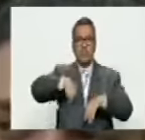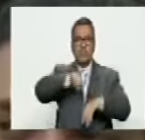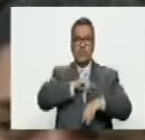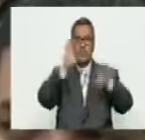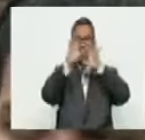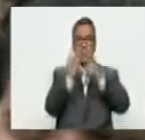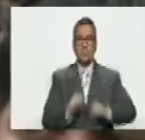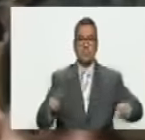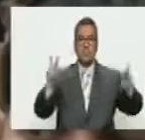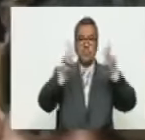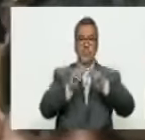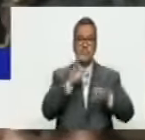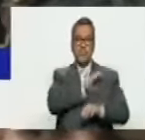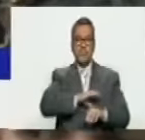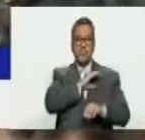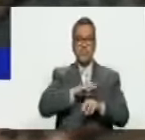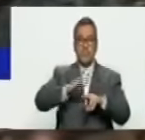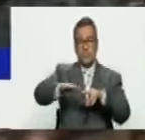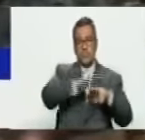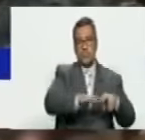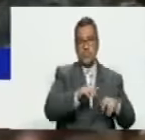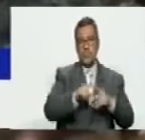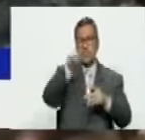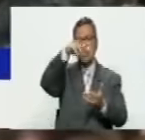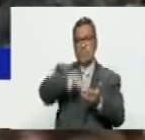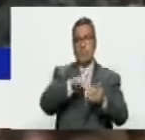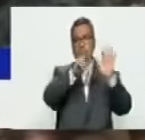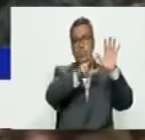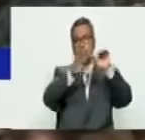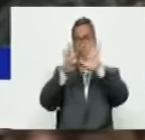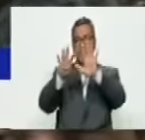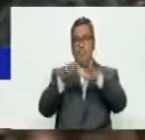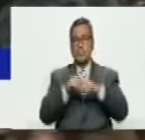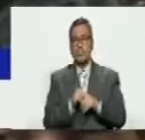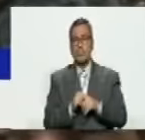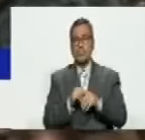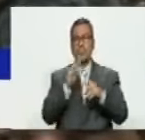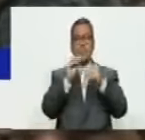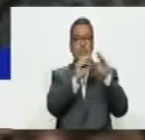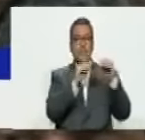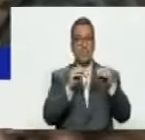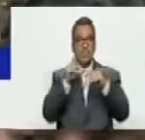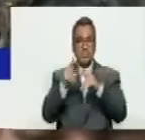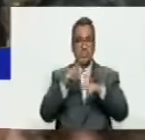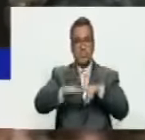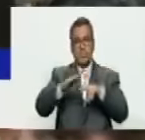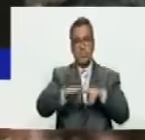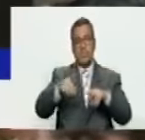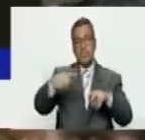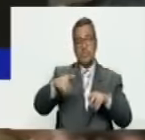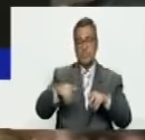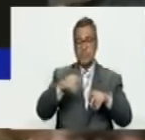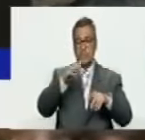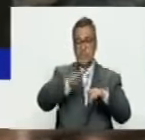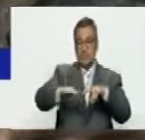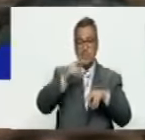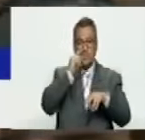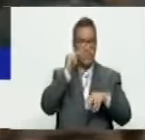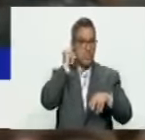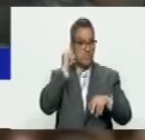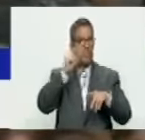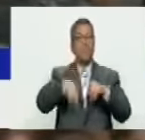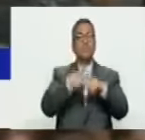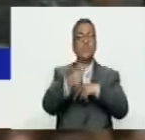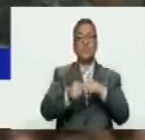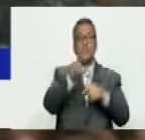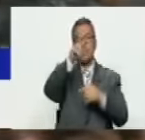Unidas a través del Comité de Niños y Niñas se firmó en 1989 que habla del derecho de los niños y las niñas y después en